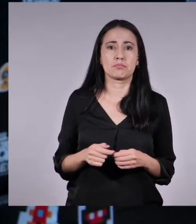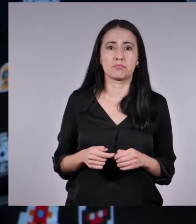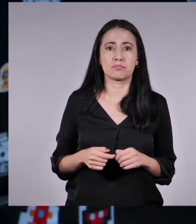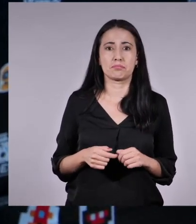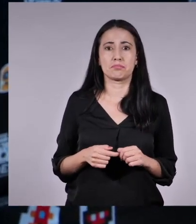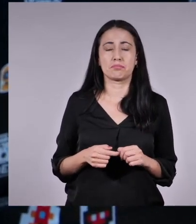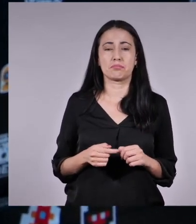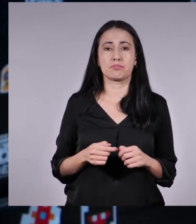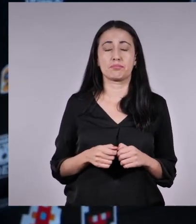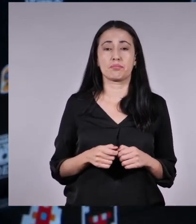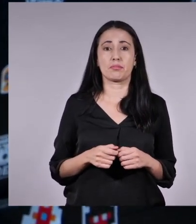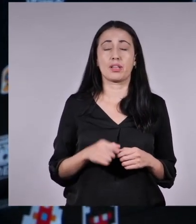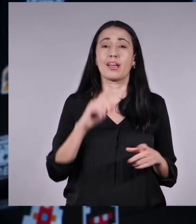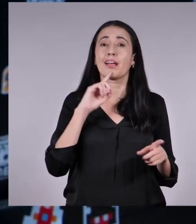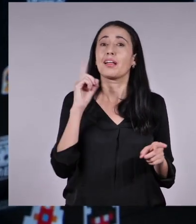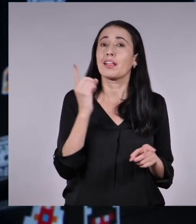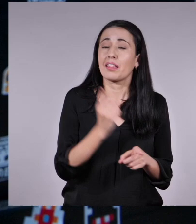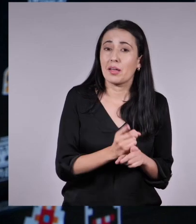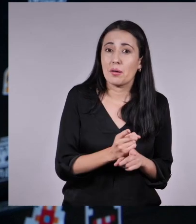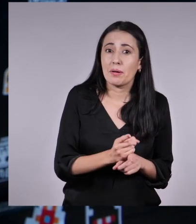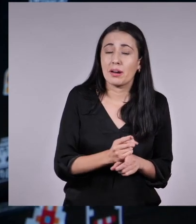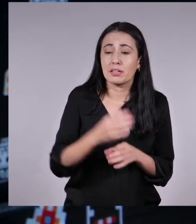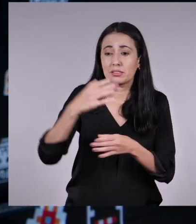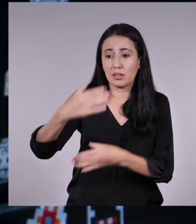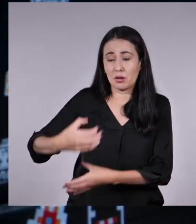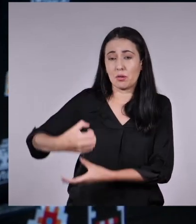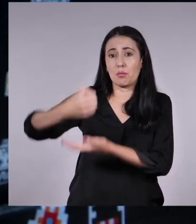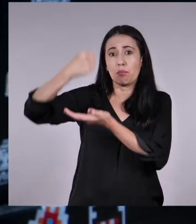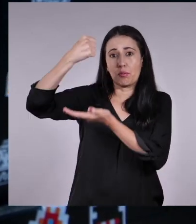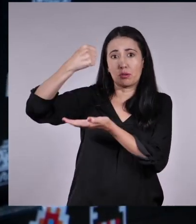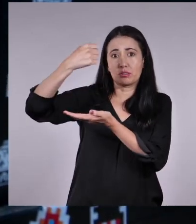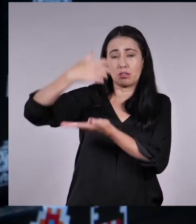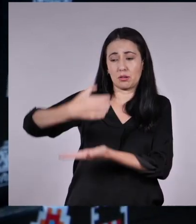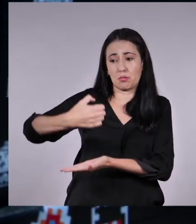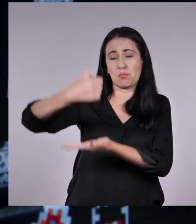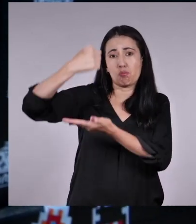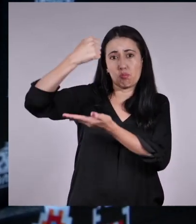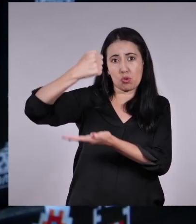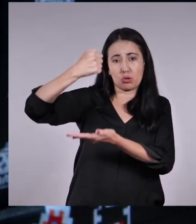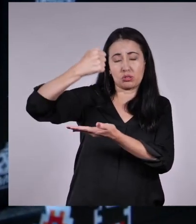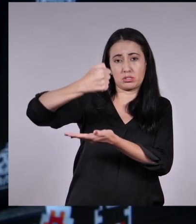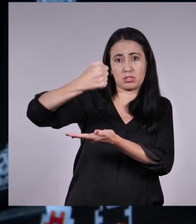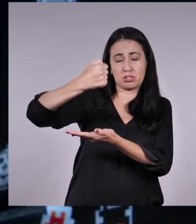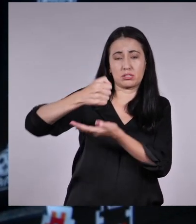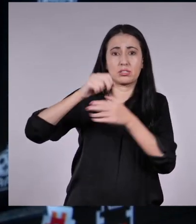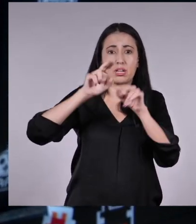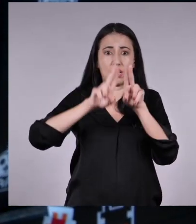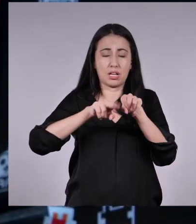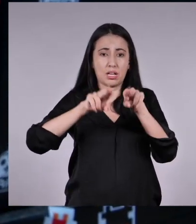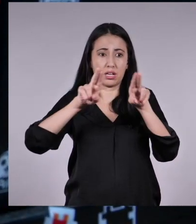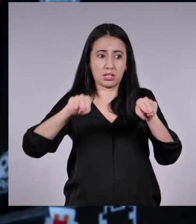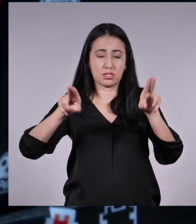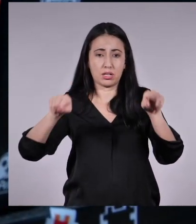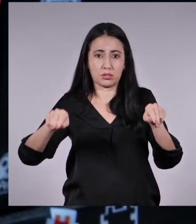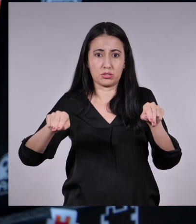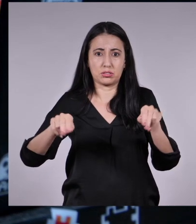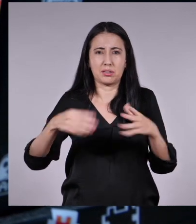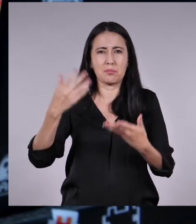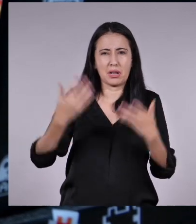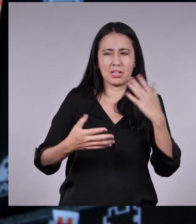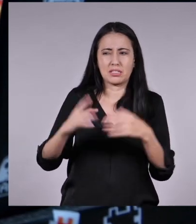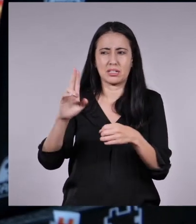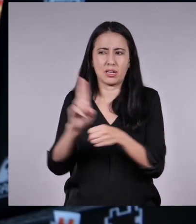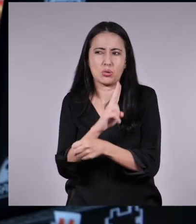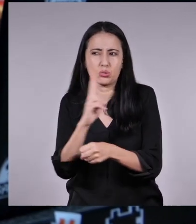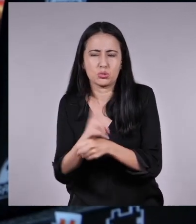dice. La verdad de las bolsas ecológicas. Parece que en ese video enseña cómo hacer composta